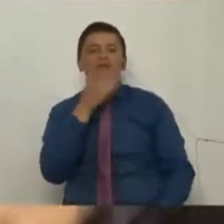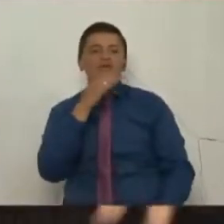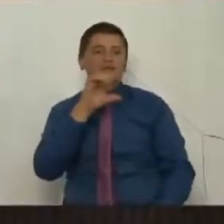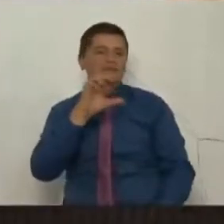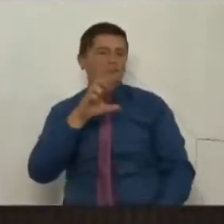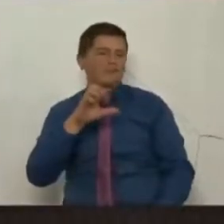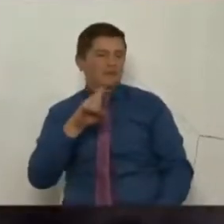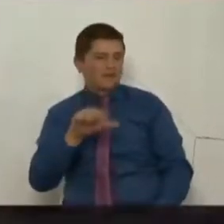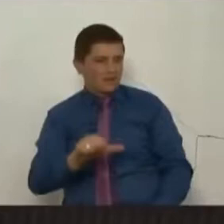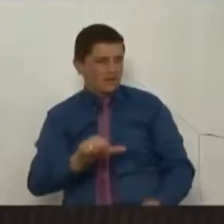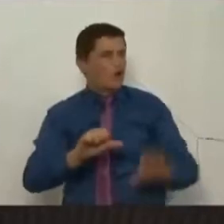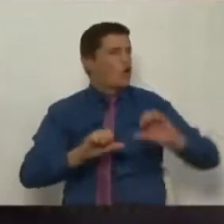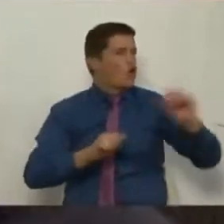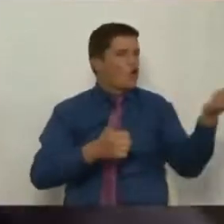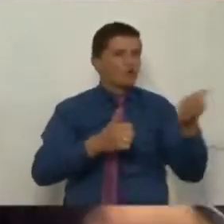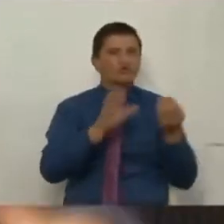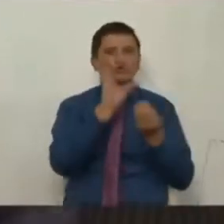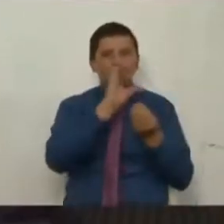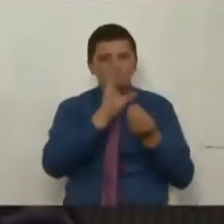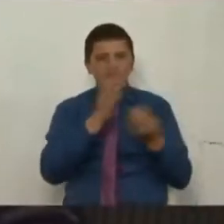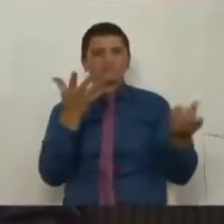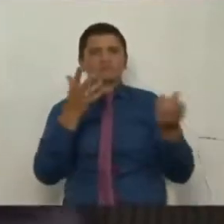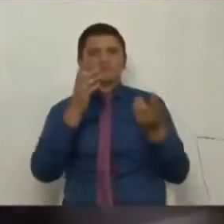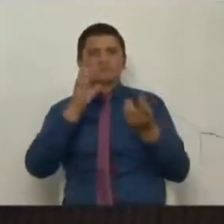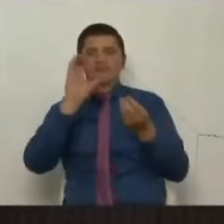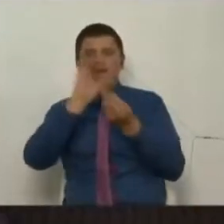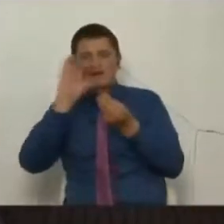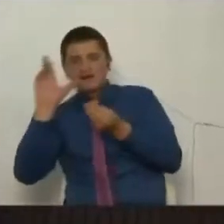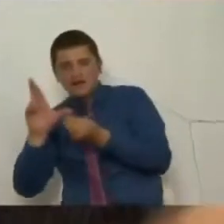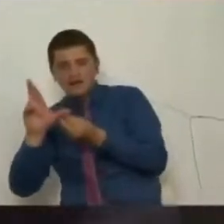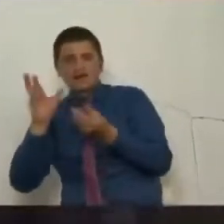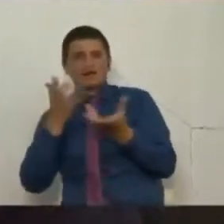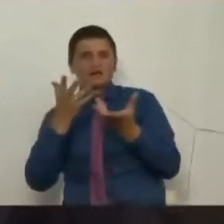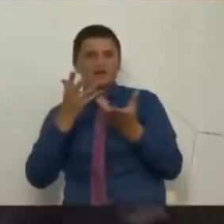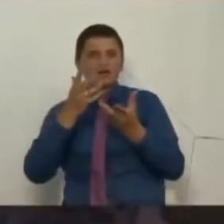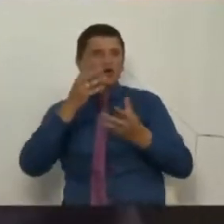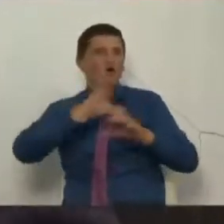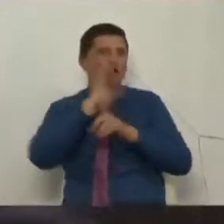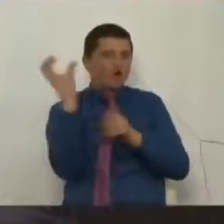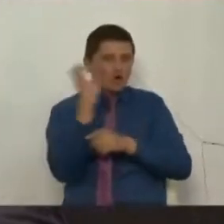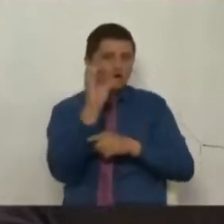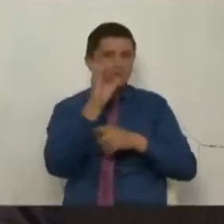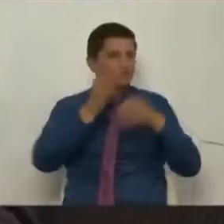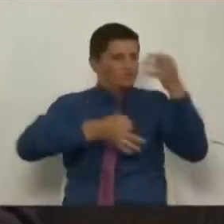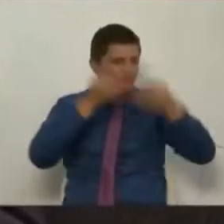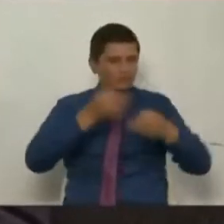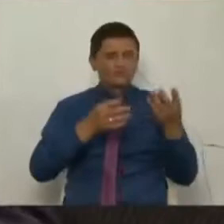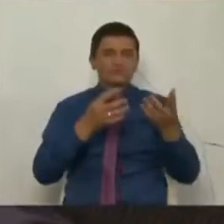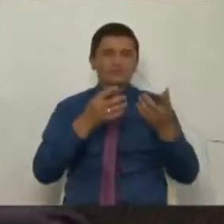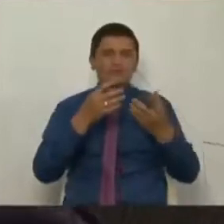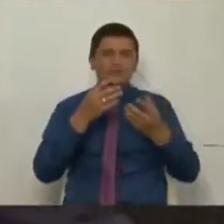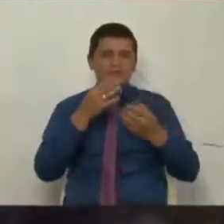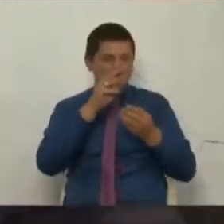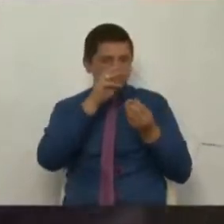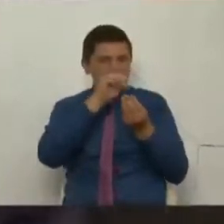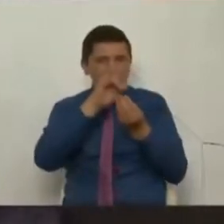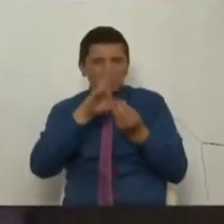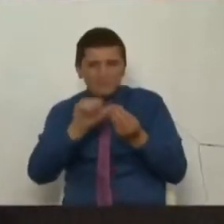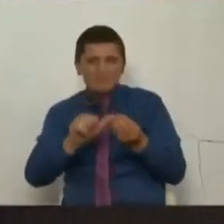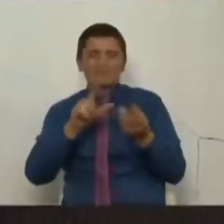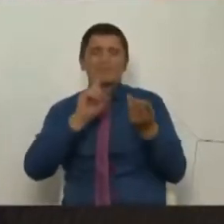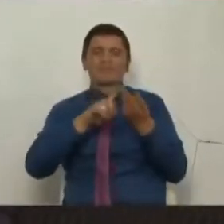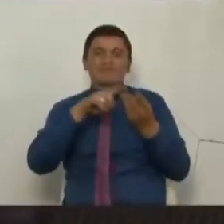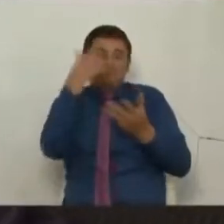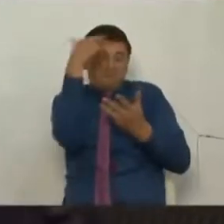muchos conservadores, cambio radical, Colombia Justa, Elmira, los liberales, todos íbamos a